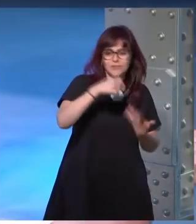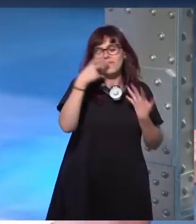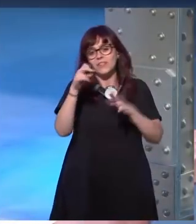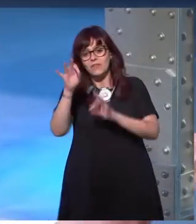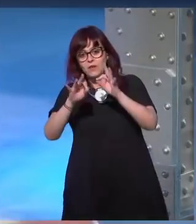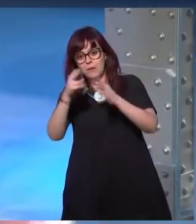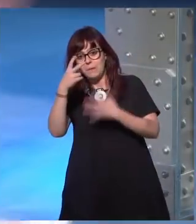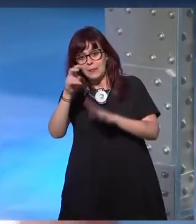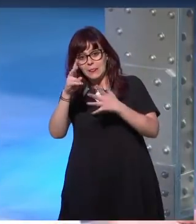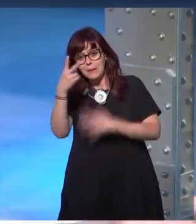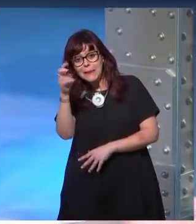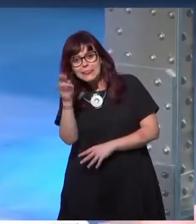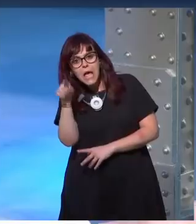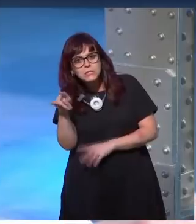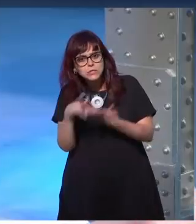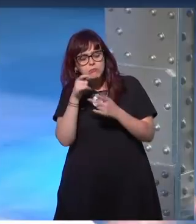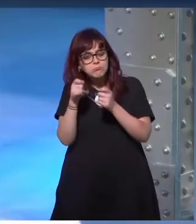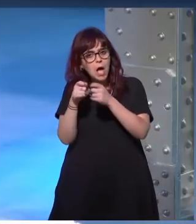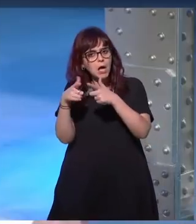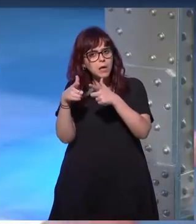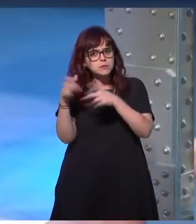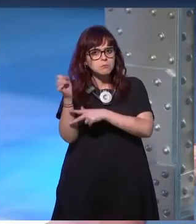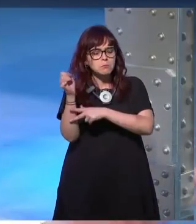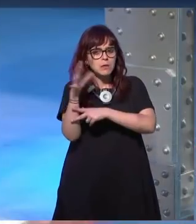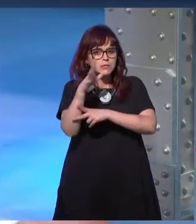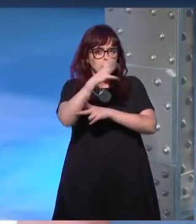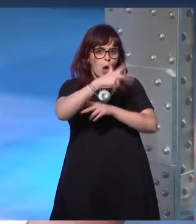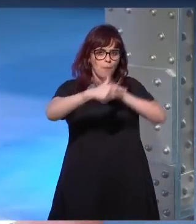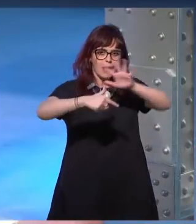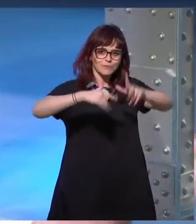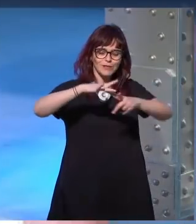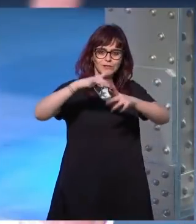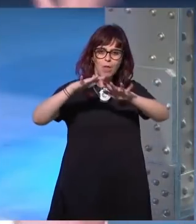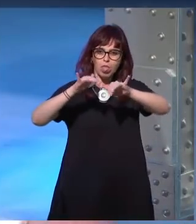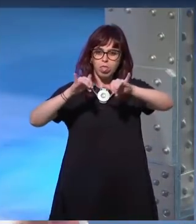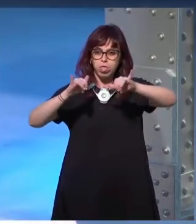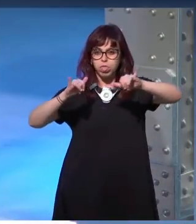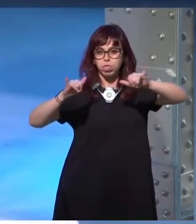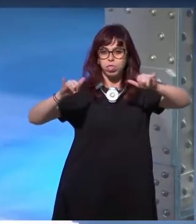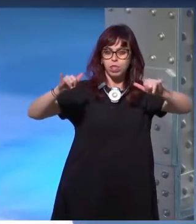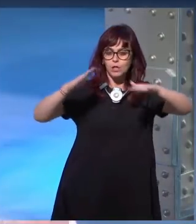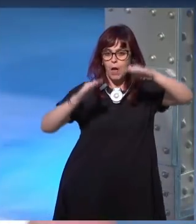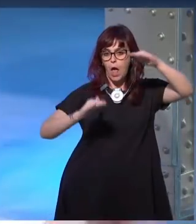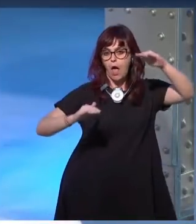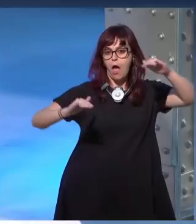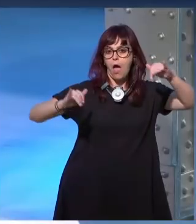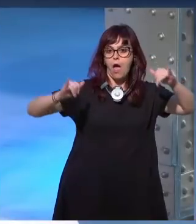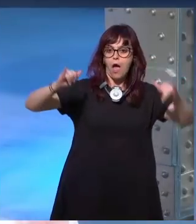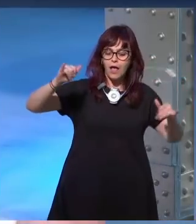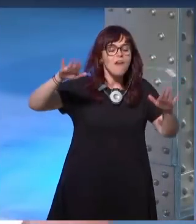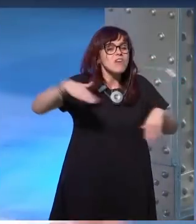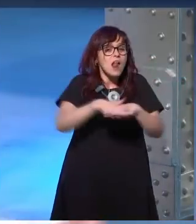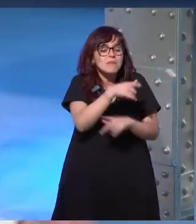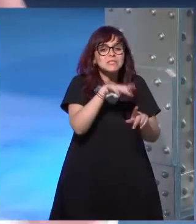y ves que el 20% empieza a crecer y empieza a tener obras de calidad sientes que te están atacando y no te das cuenta de que